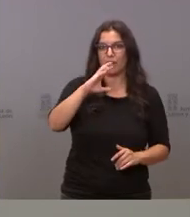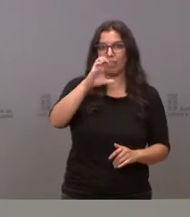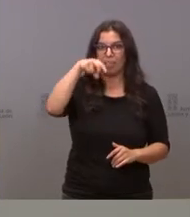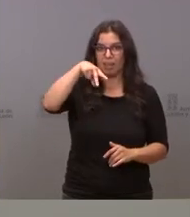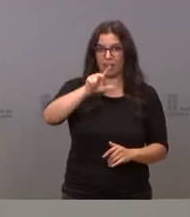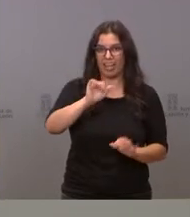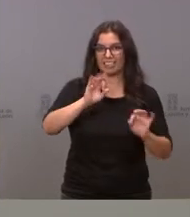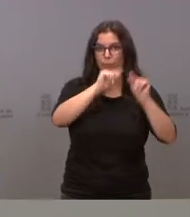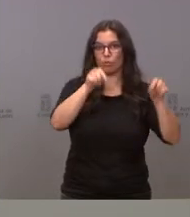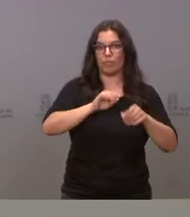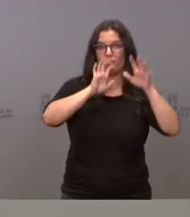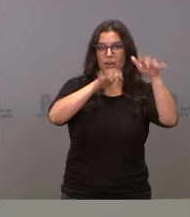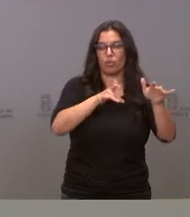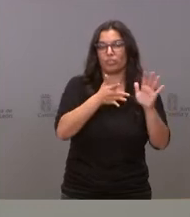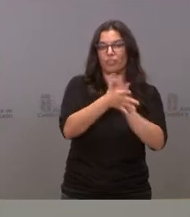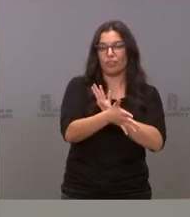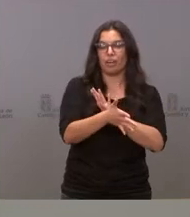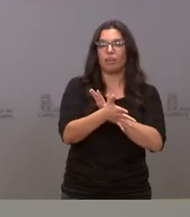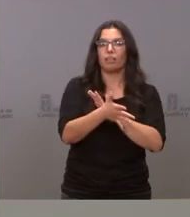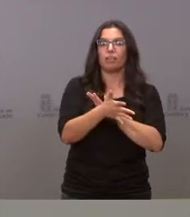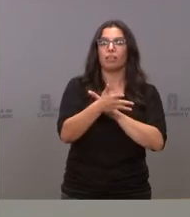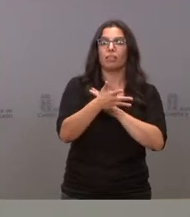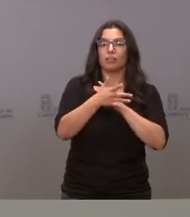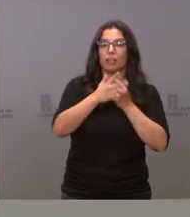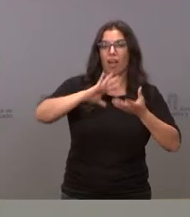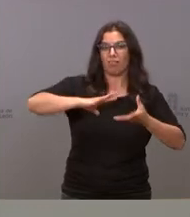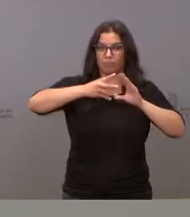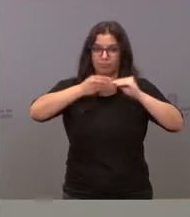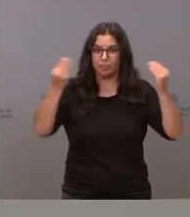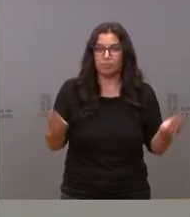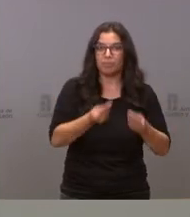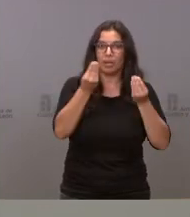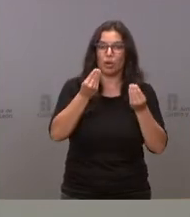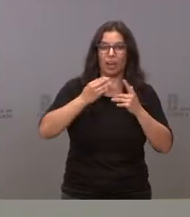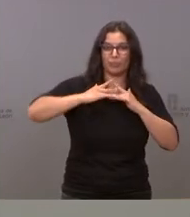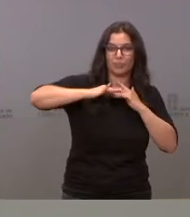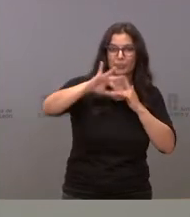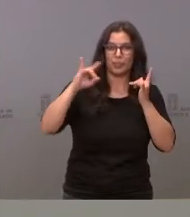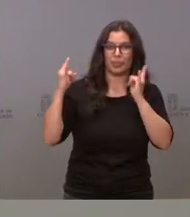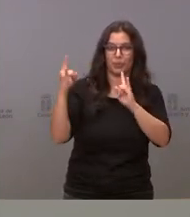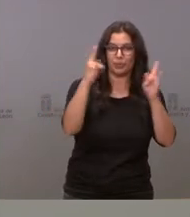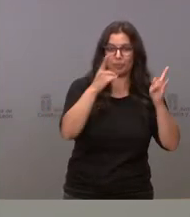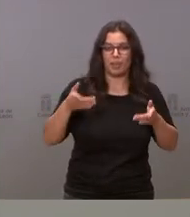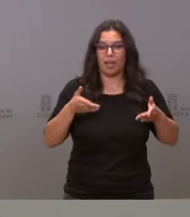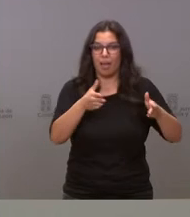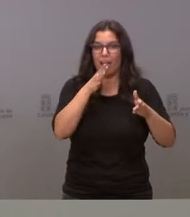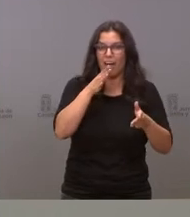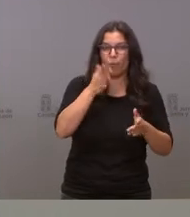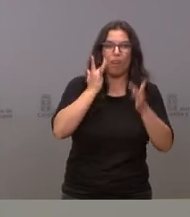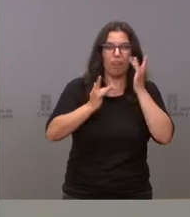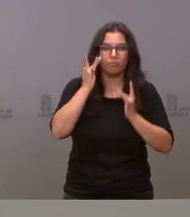en León. Se trata de actuaciones de adecuación y mejora de las pistas forestales, de limpieza de pasos de aguas existentes,